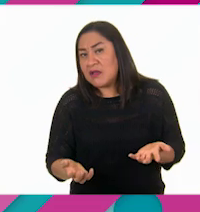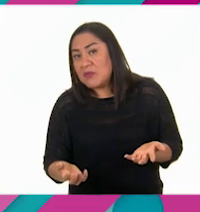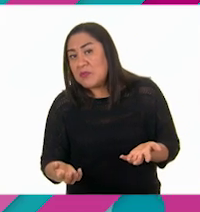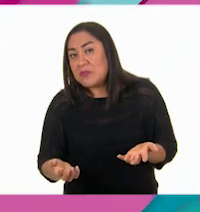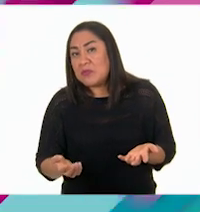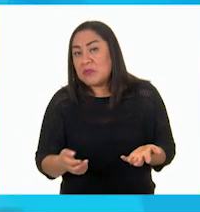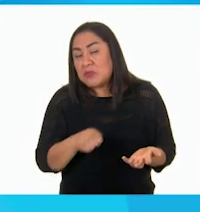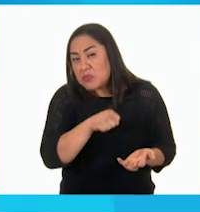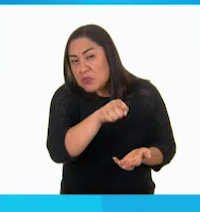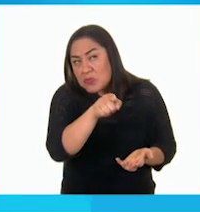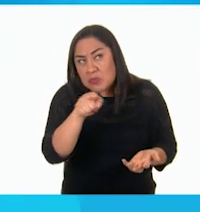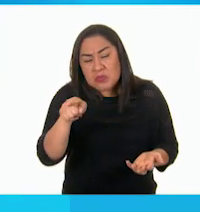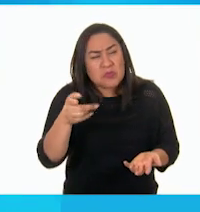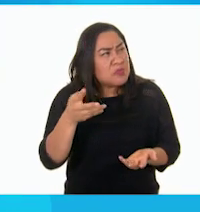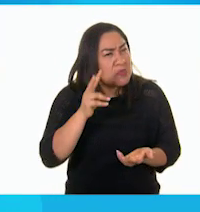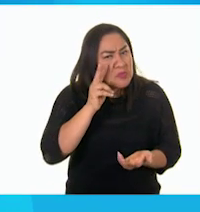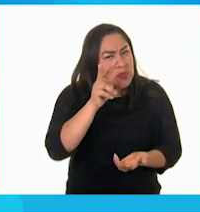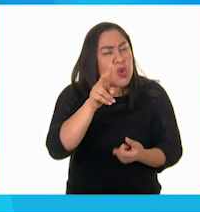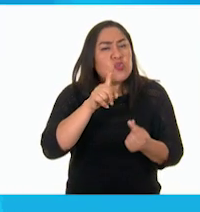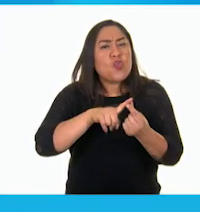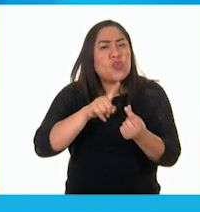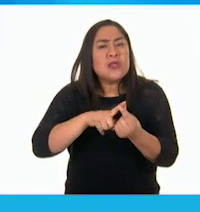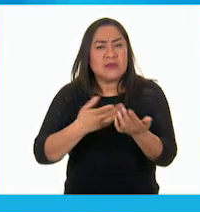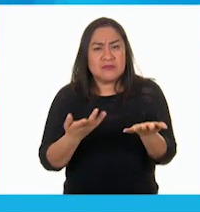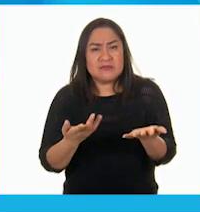alguna idea en dónde pueden estar?